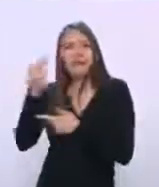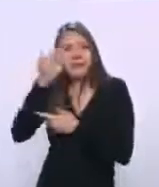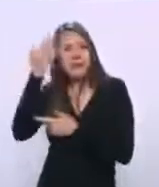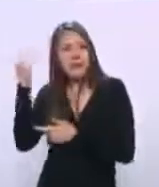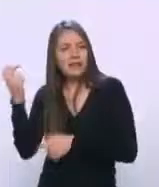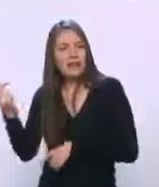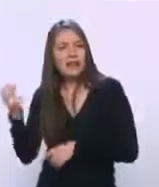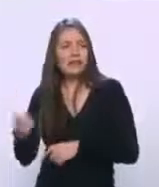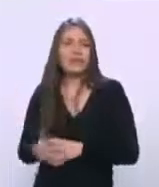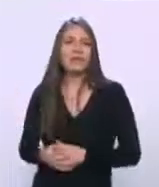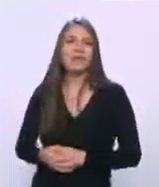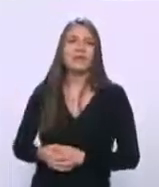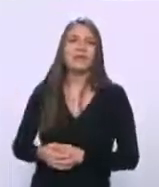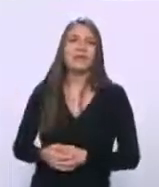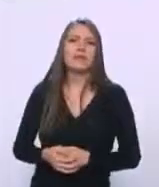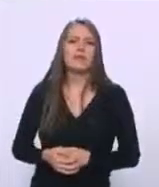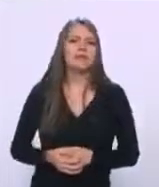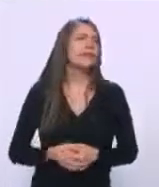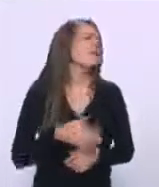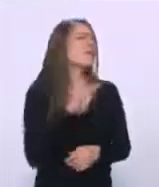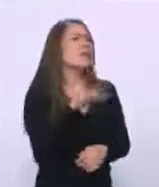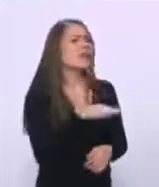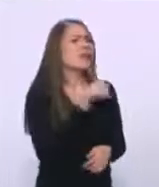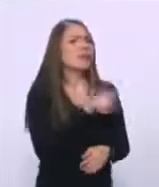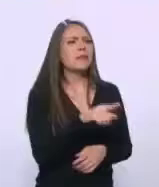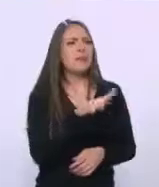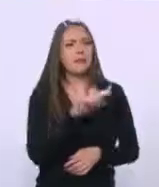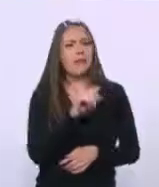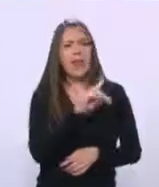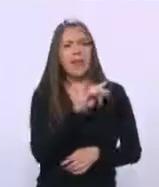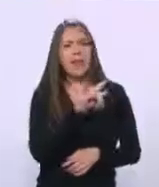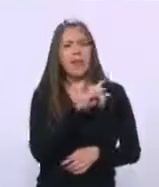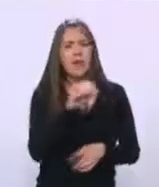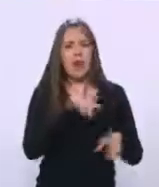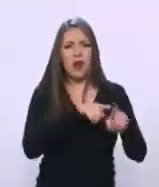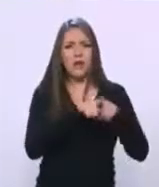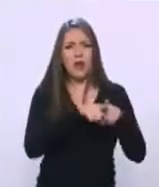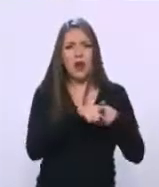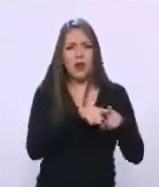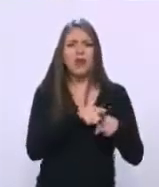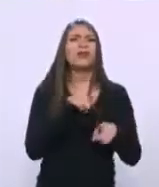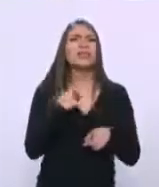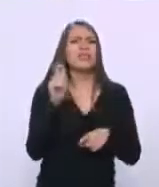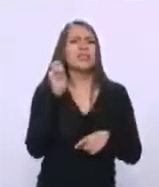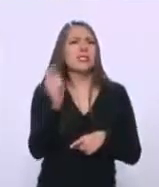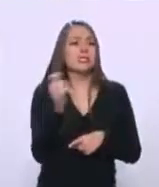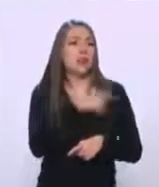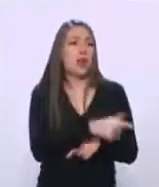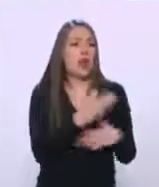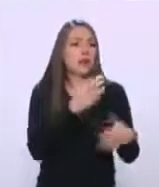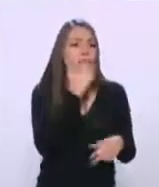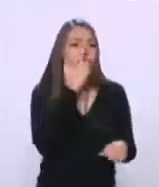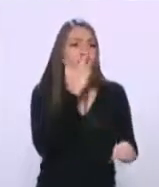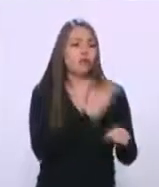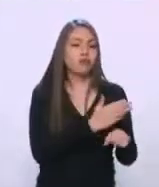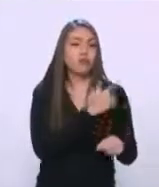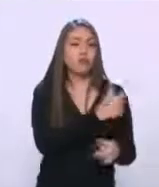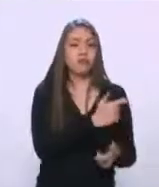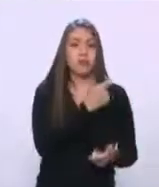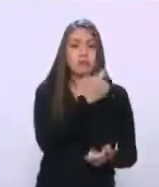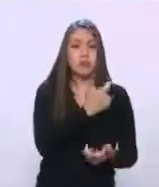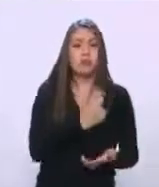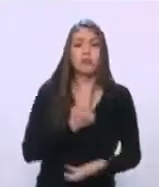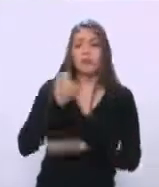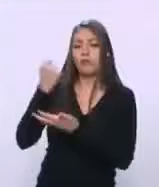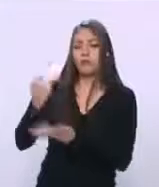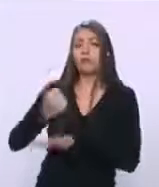pasa con los hermanos Vázquez Vadillo? Eran ellos quienes se encargaban de darle los pagos a Héctor Aguilar Camín,